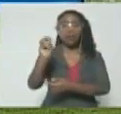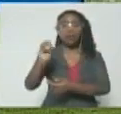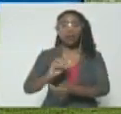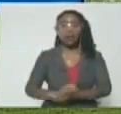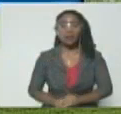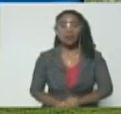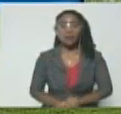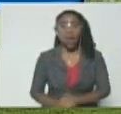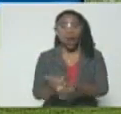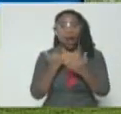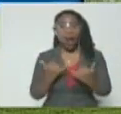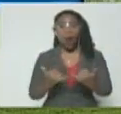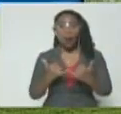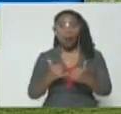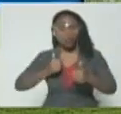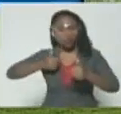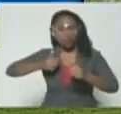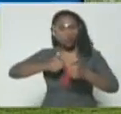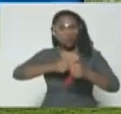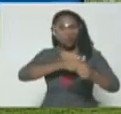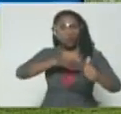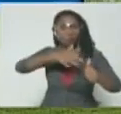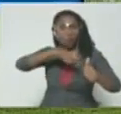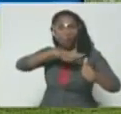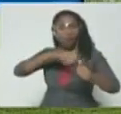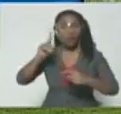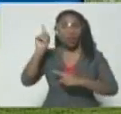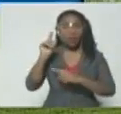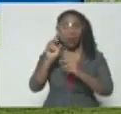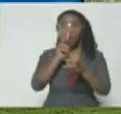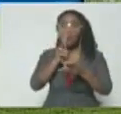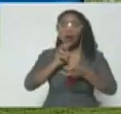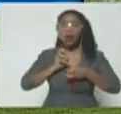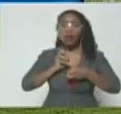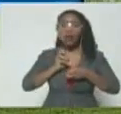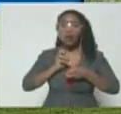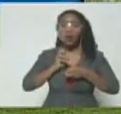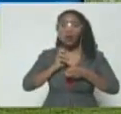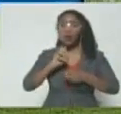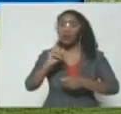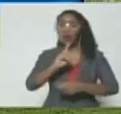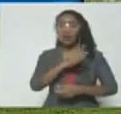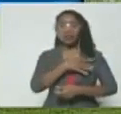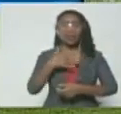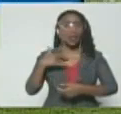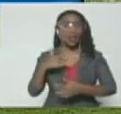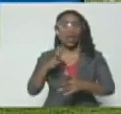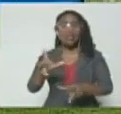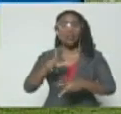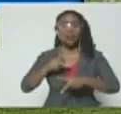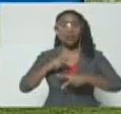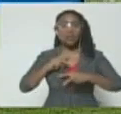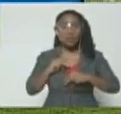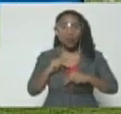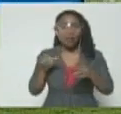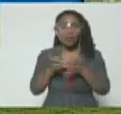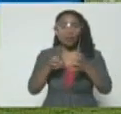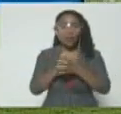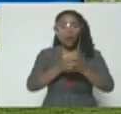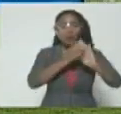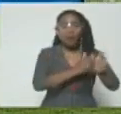Y ahora la persecución financiera de los bancos le impide a la comisión